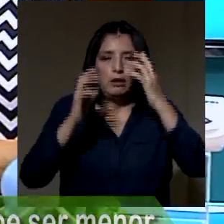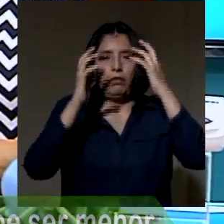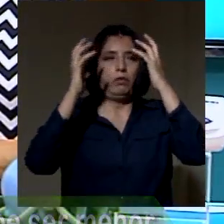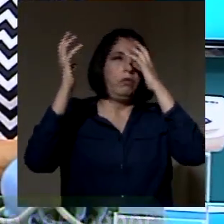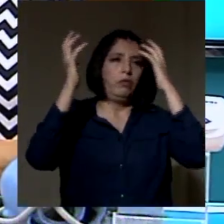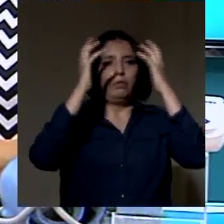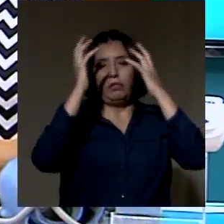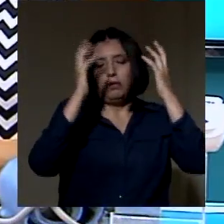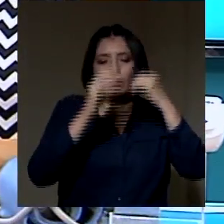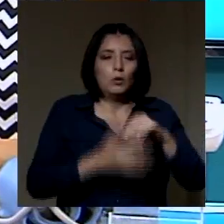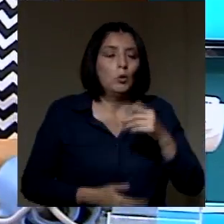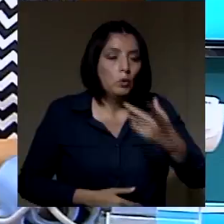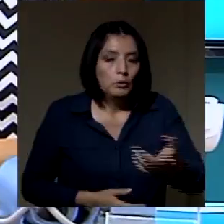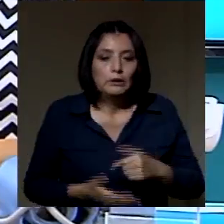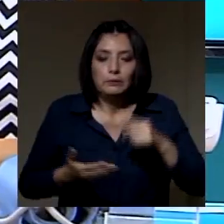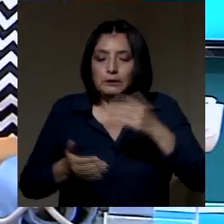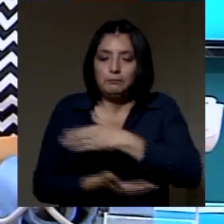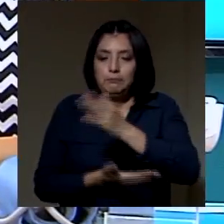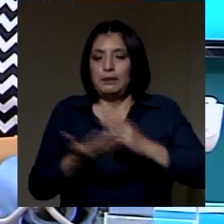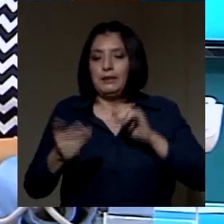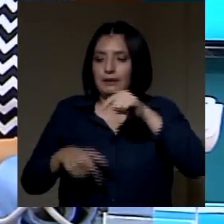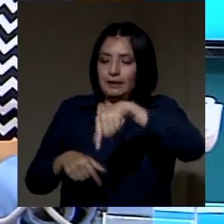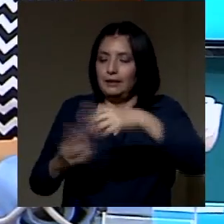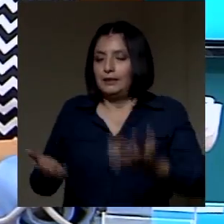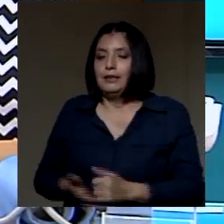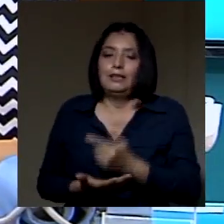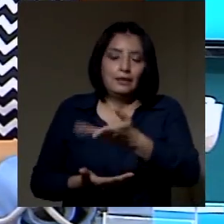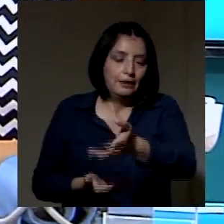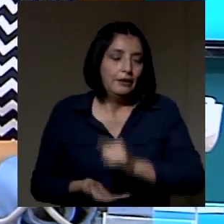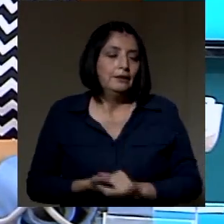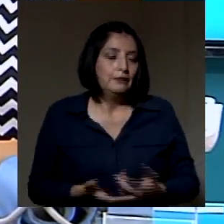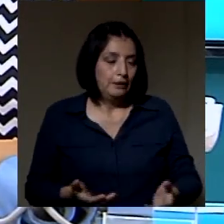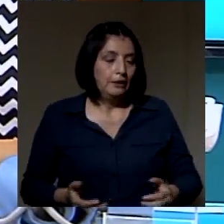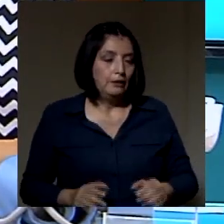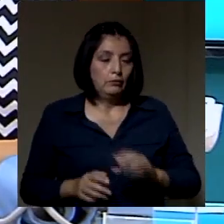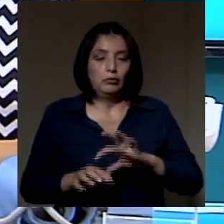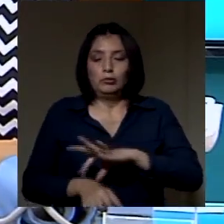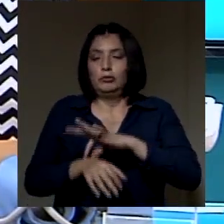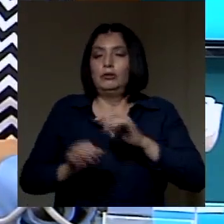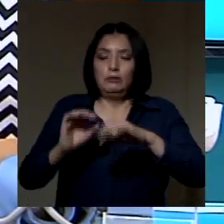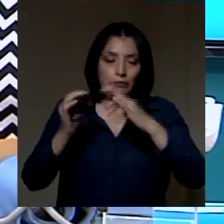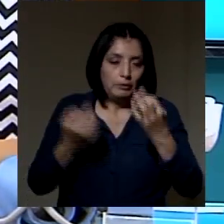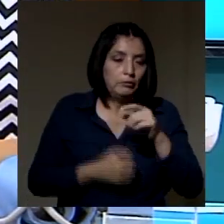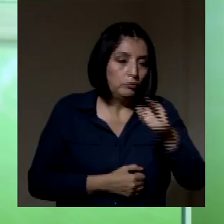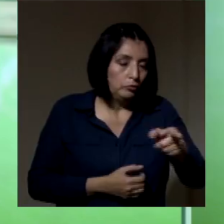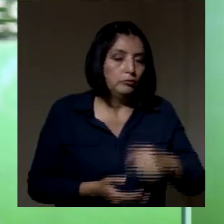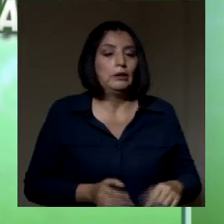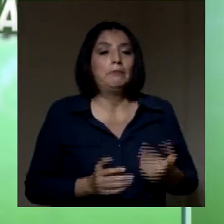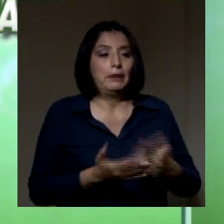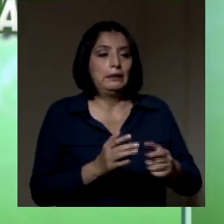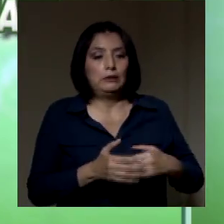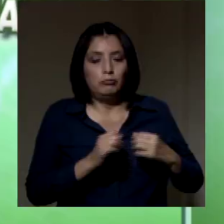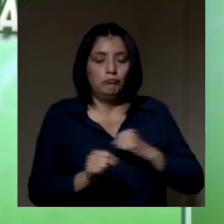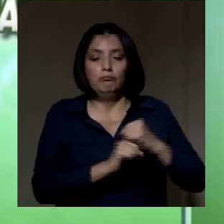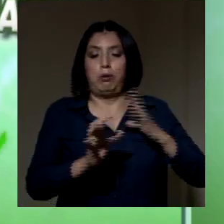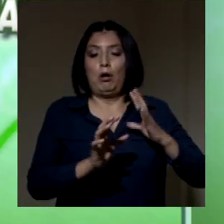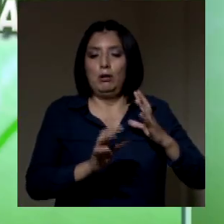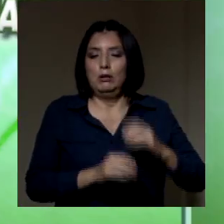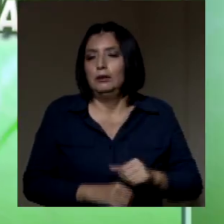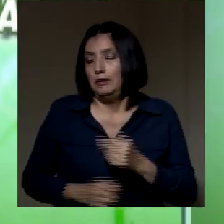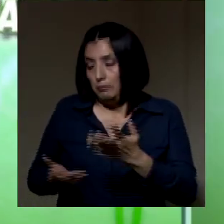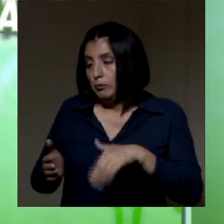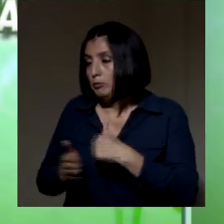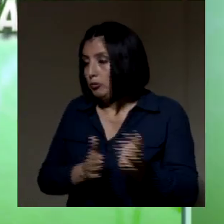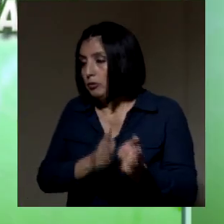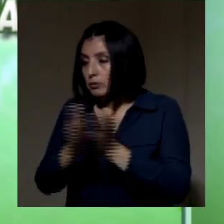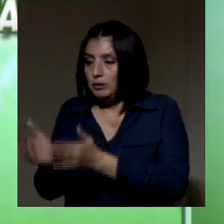Es parte de la producción doctora en familia. Vive estresado. Usted está haciendo todos los méritos para hacer un infarto. Podemos irnos al otro extremo, ¿no?